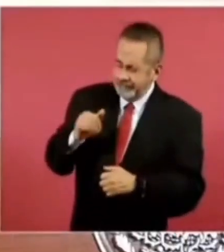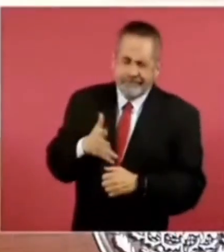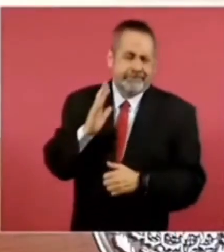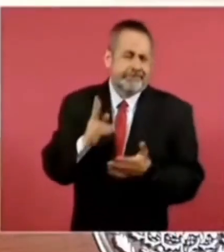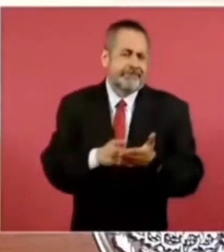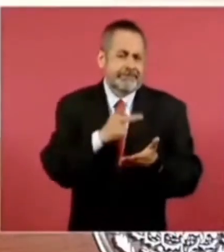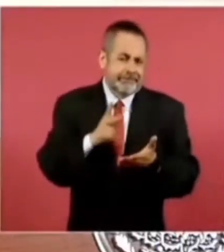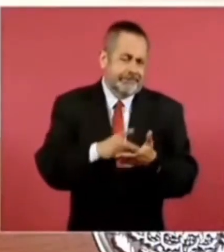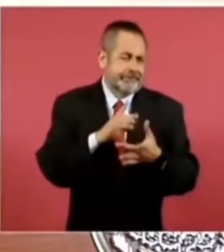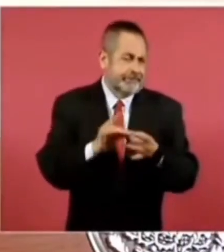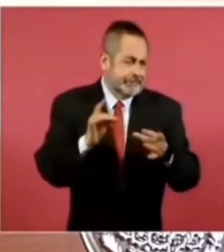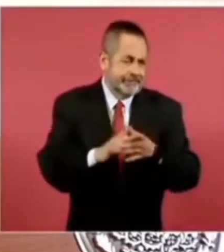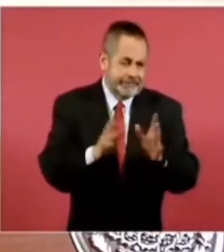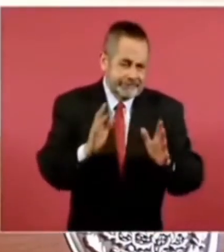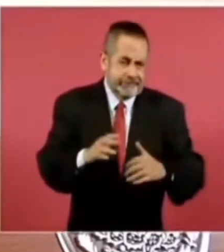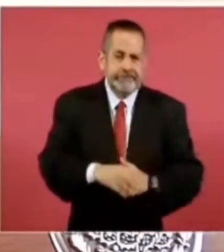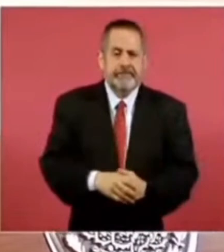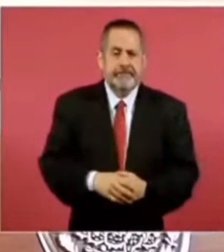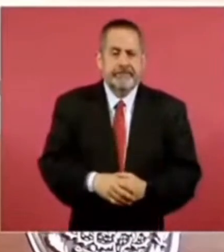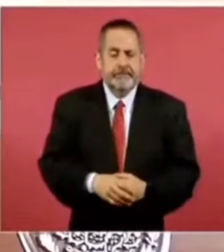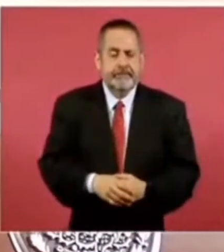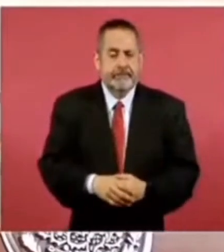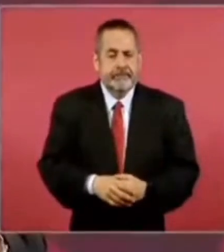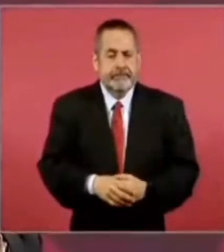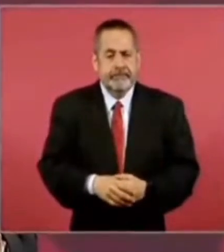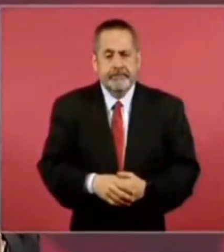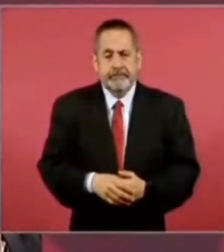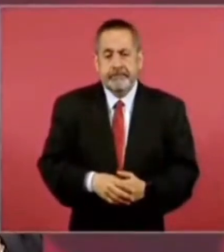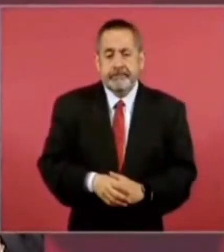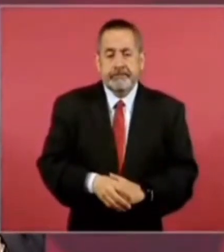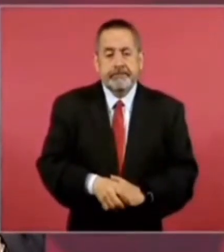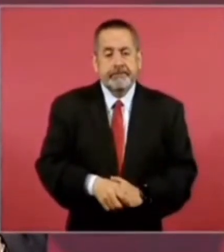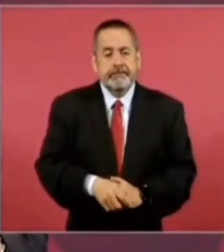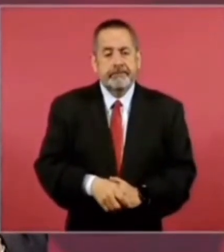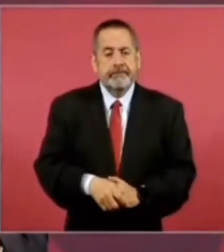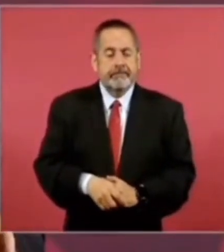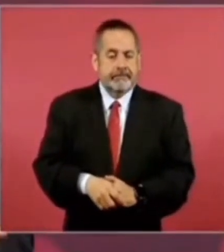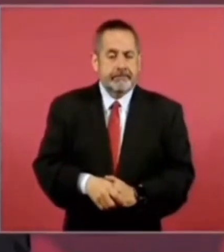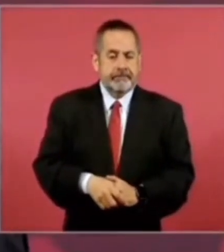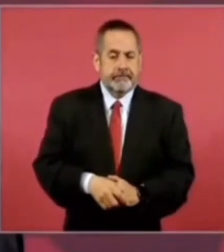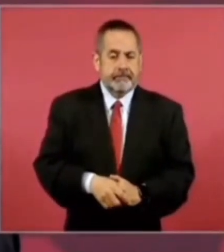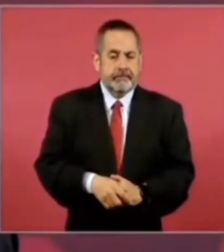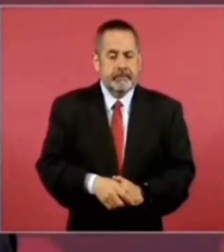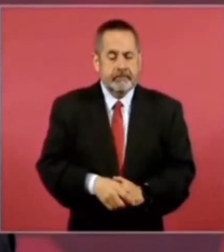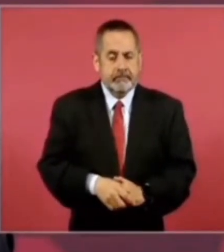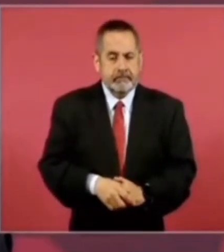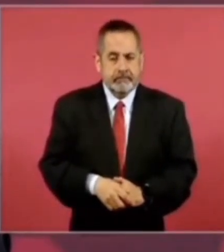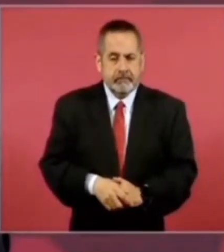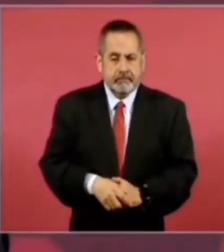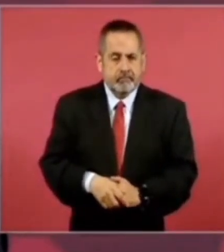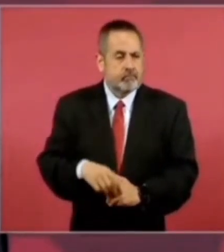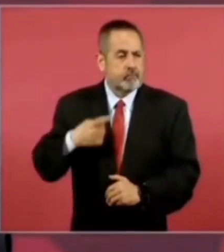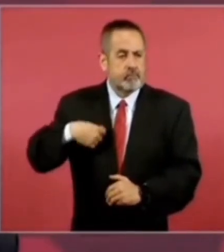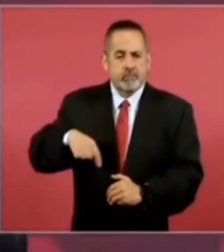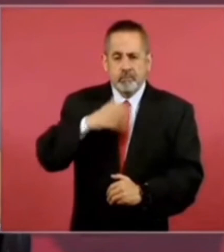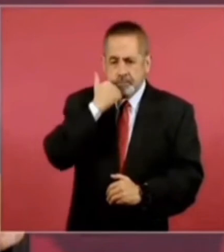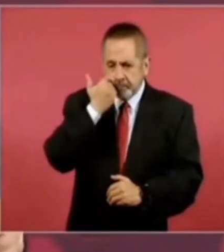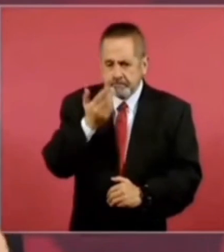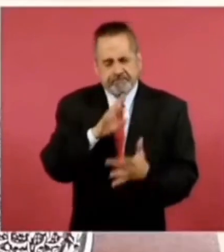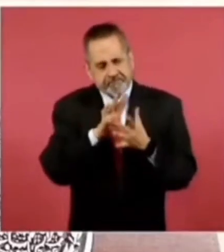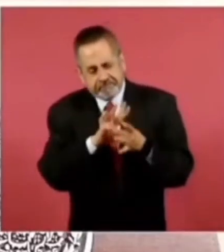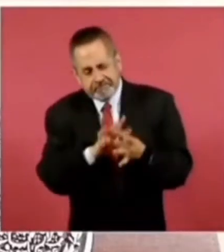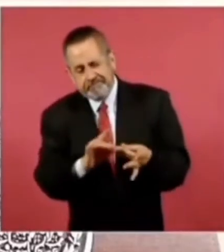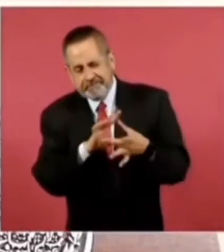Nosotros queremos convencer, persuadir